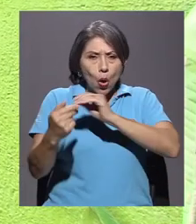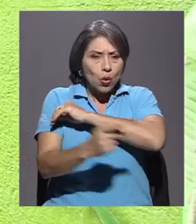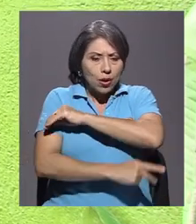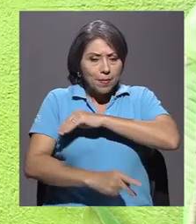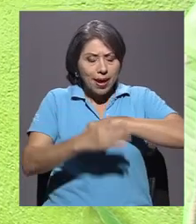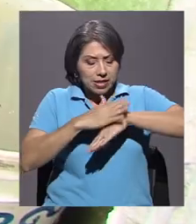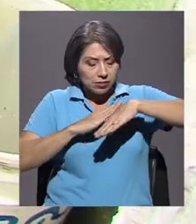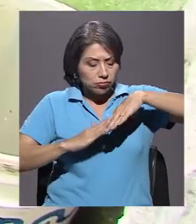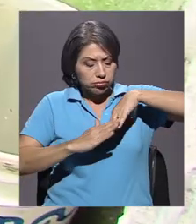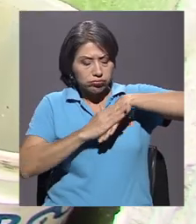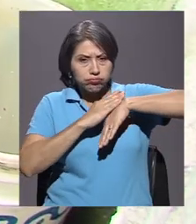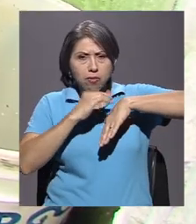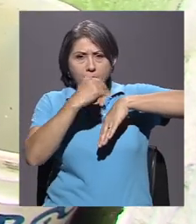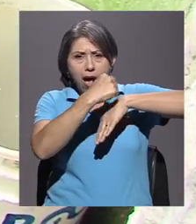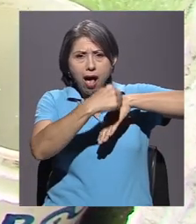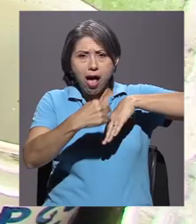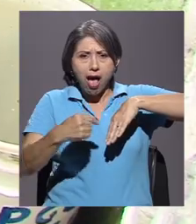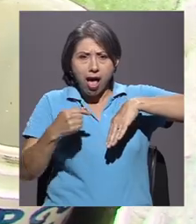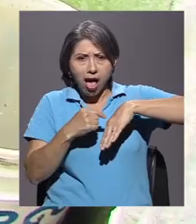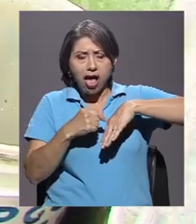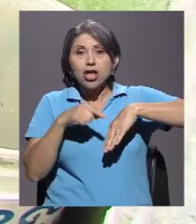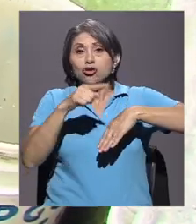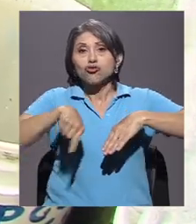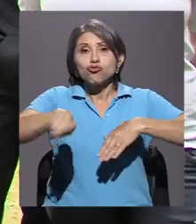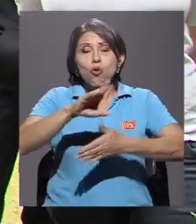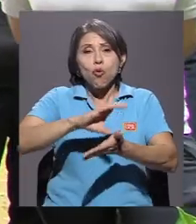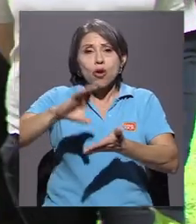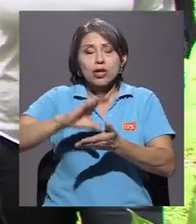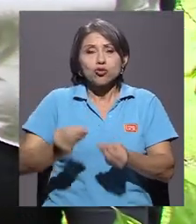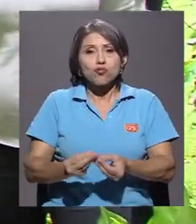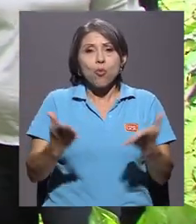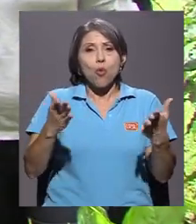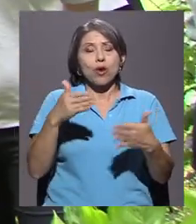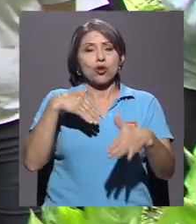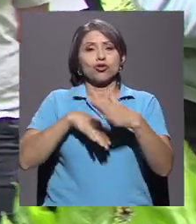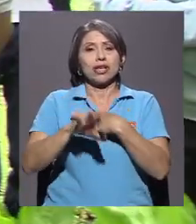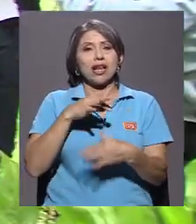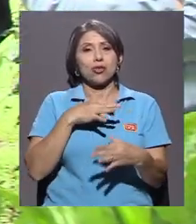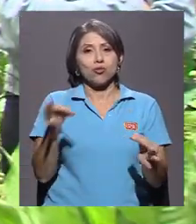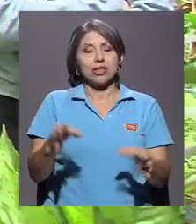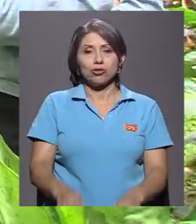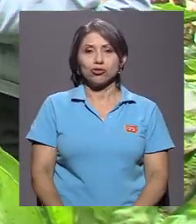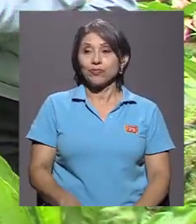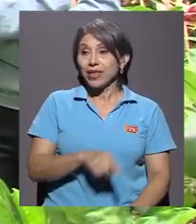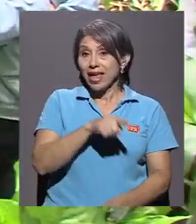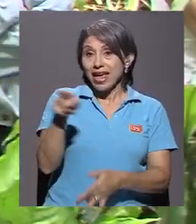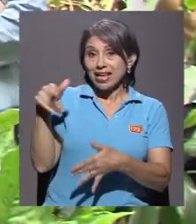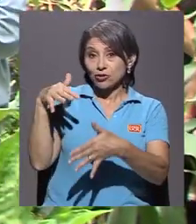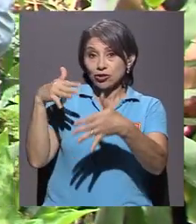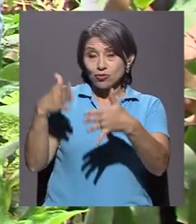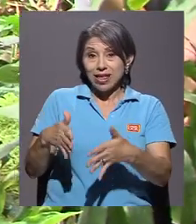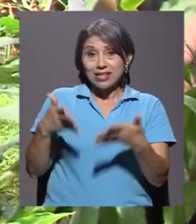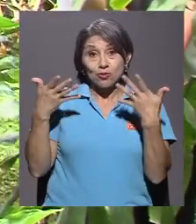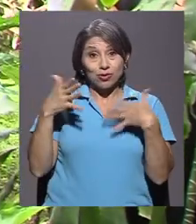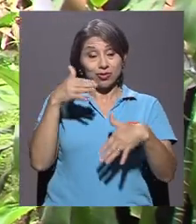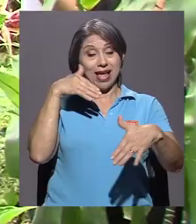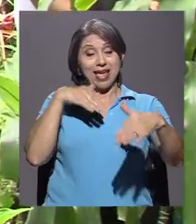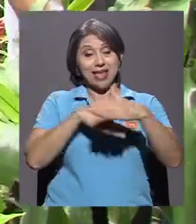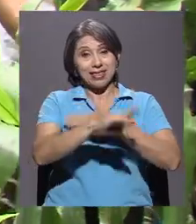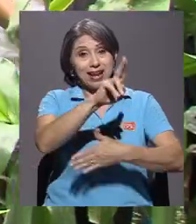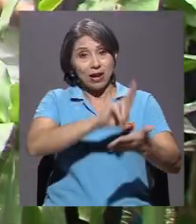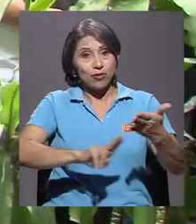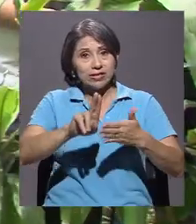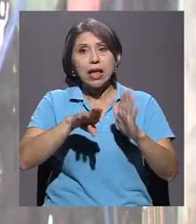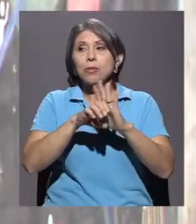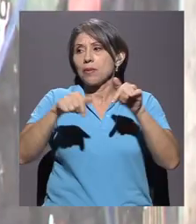territorio nacional y son públicos y gratuitos. Son estudiantes que cuando ingresan a la universidad ya llevan, en el caso de acá,